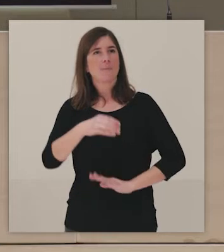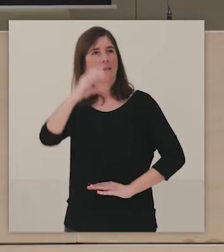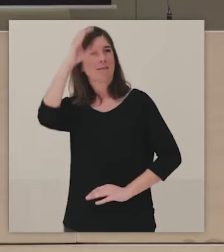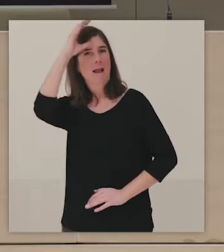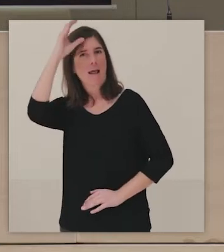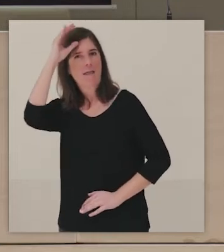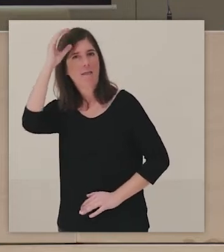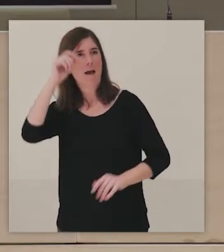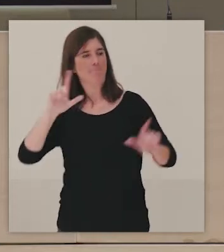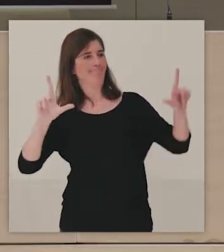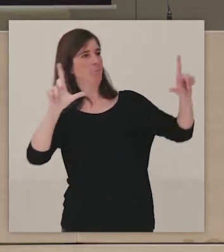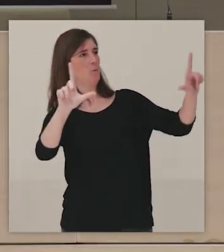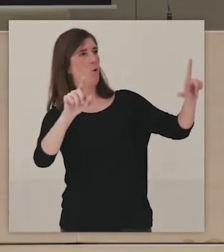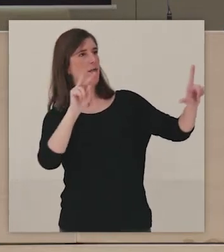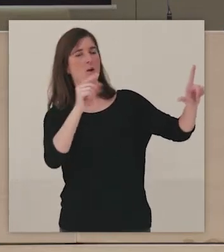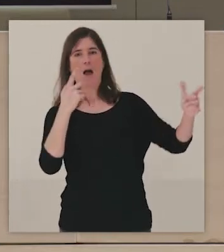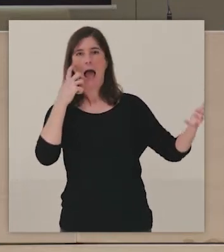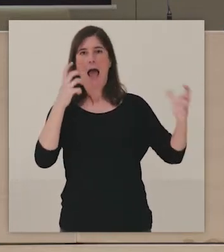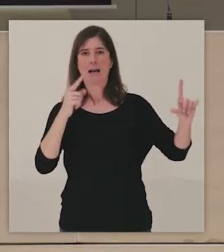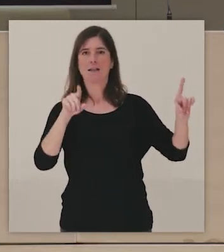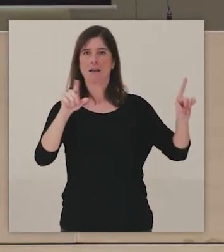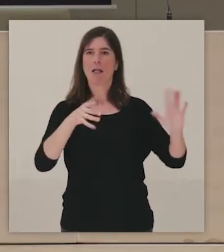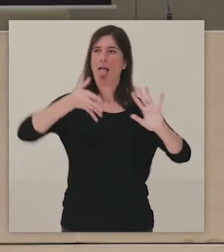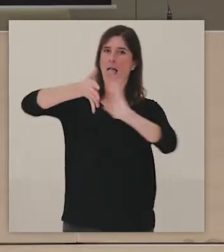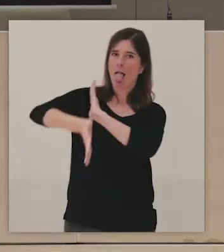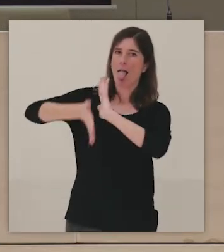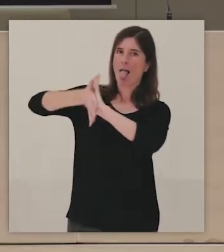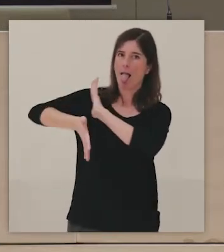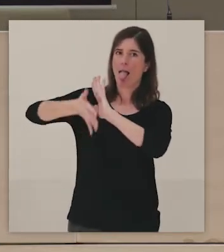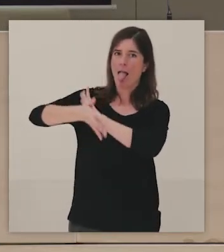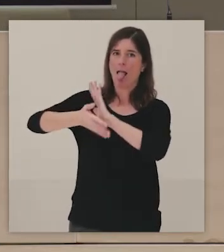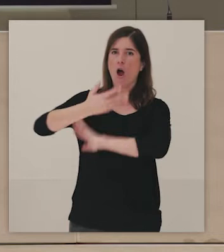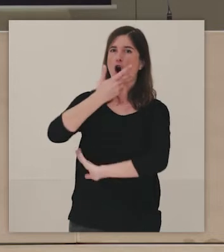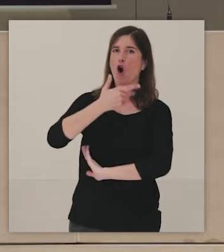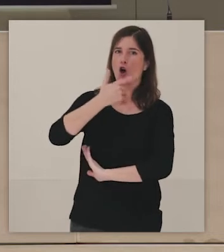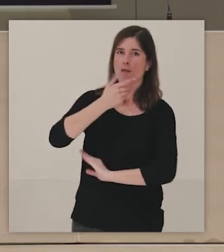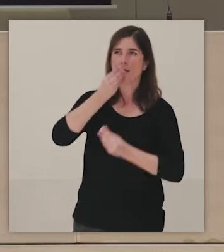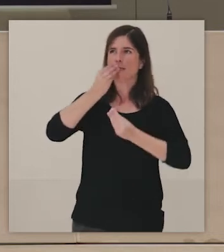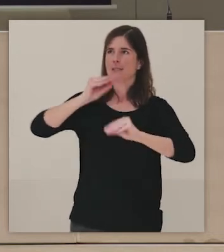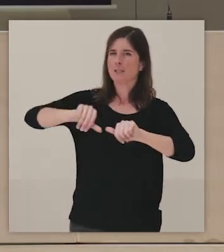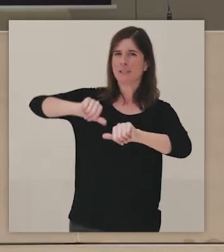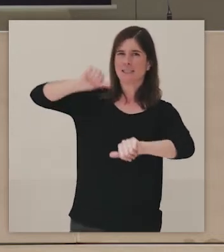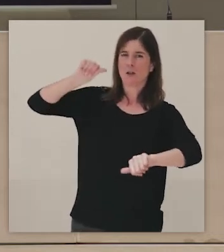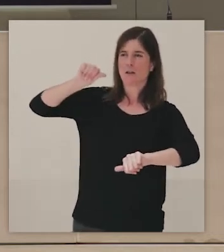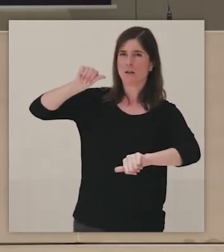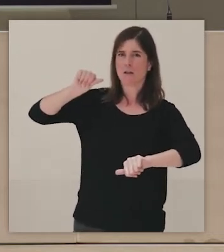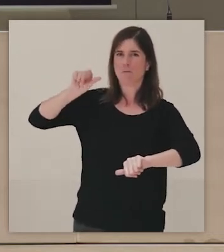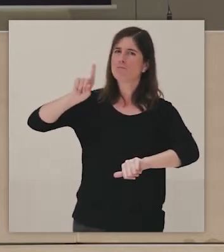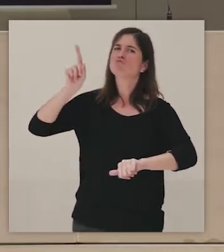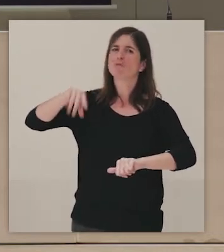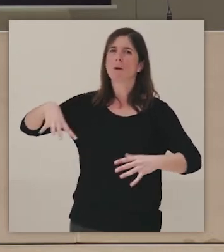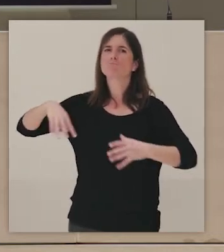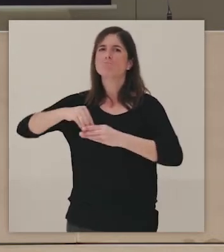arte desde el conocimiento, sino también desde lo afectivo, desde lo que